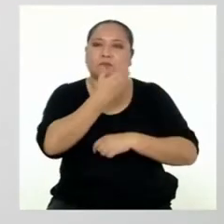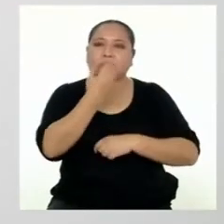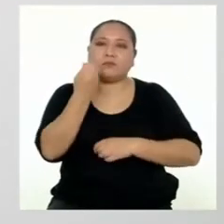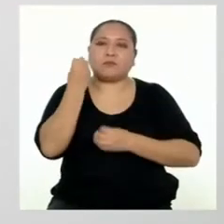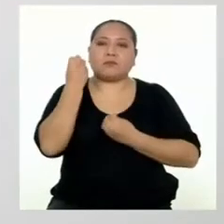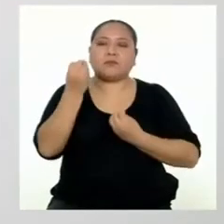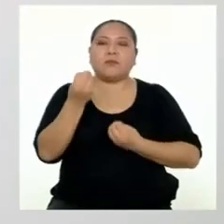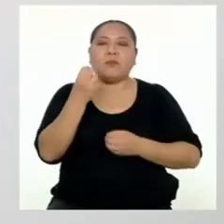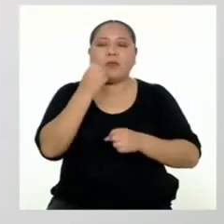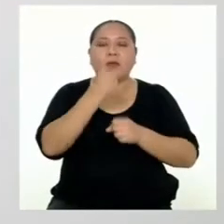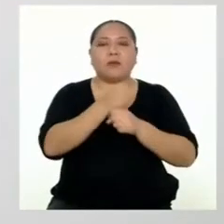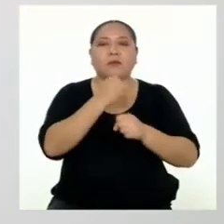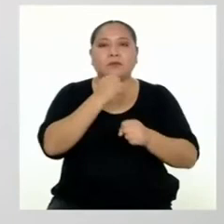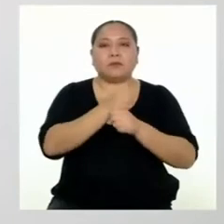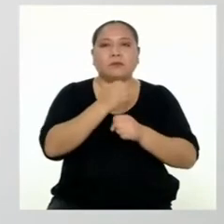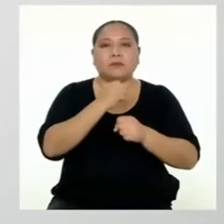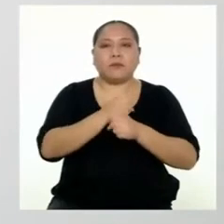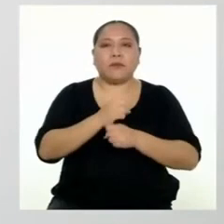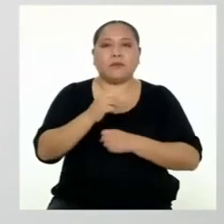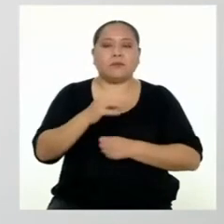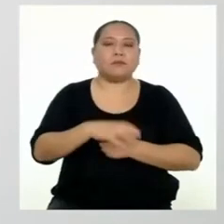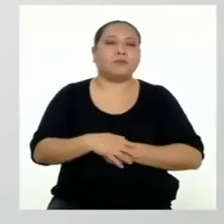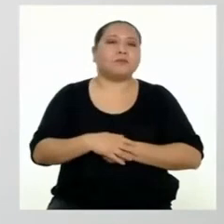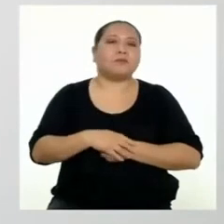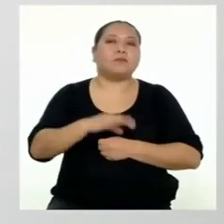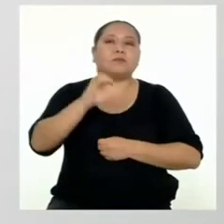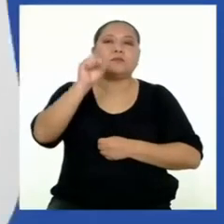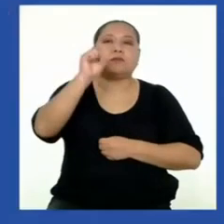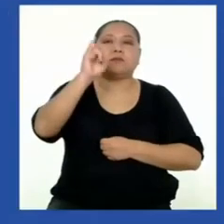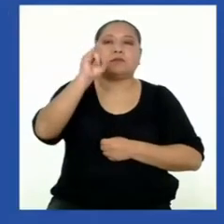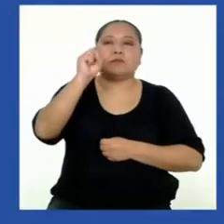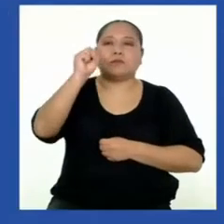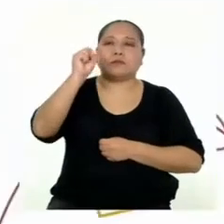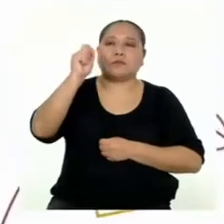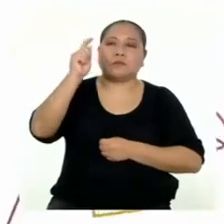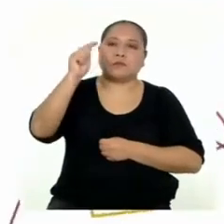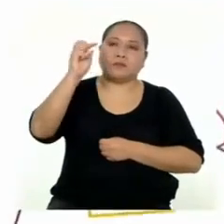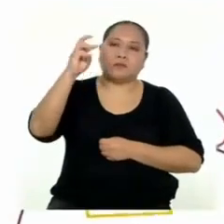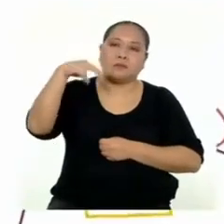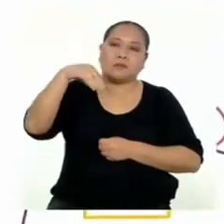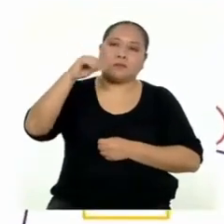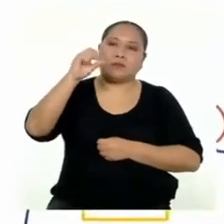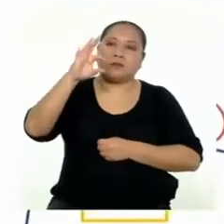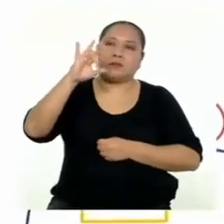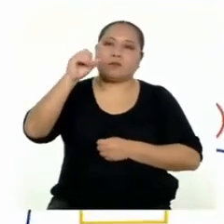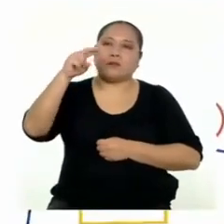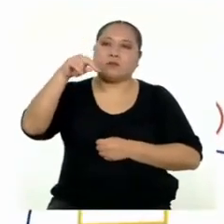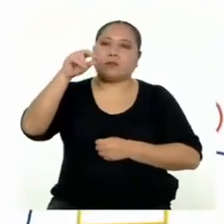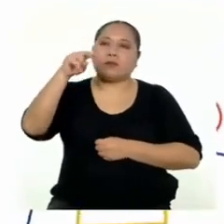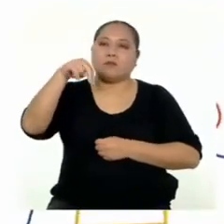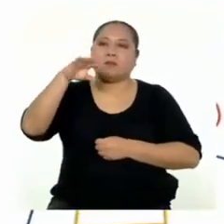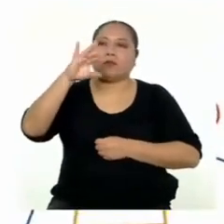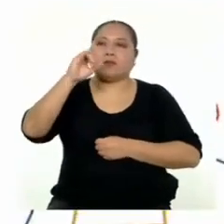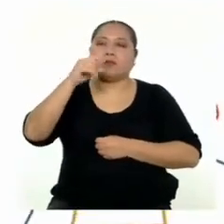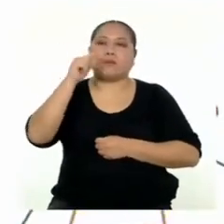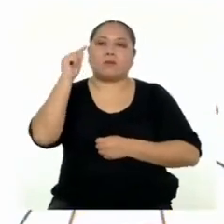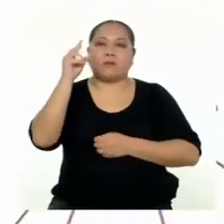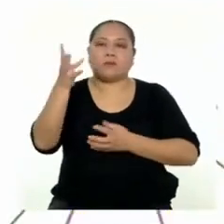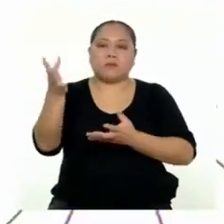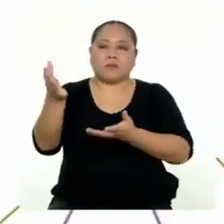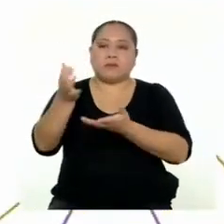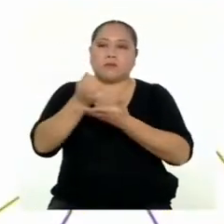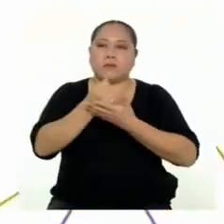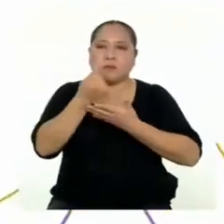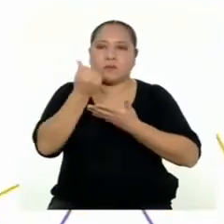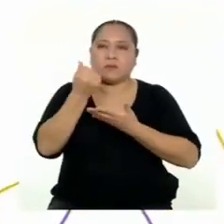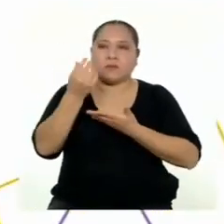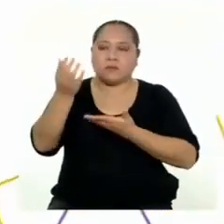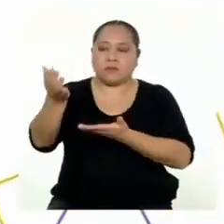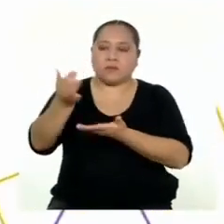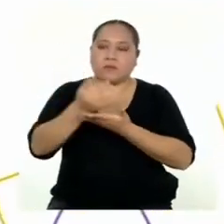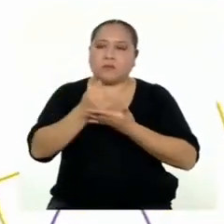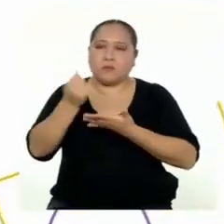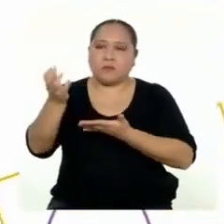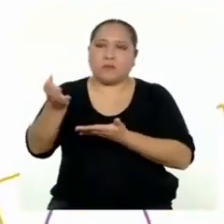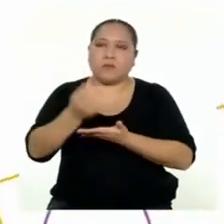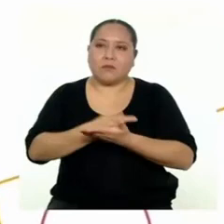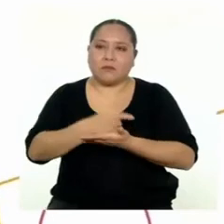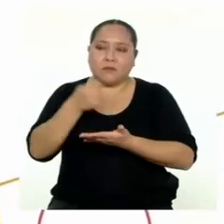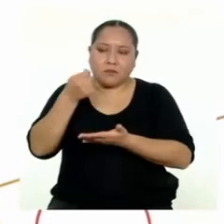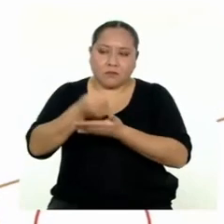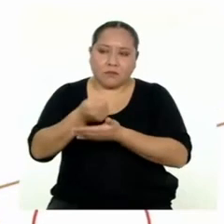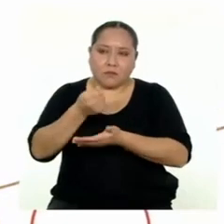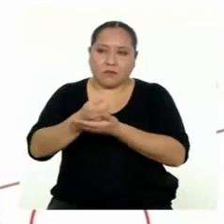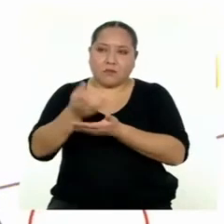cómo funciona el sistema financiero. El sistema financiero recibe dinero del ahorrista.